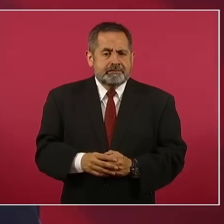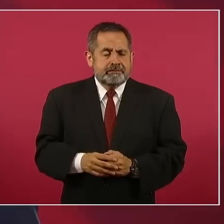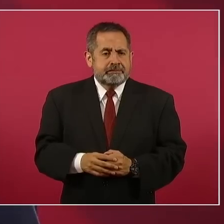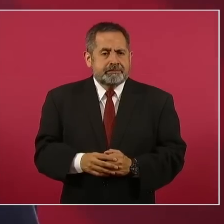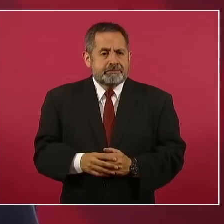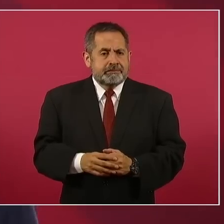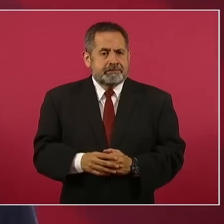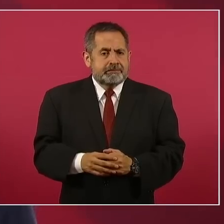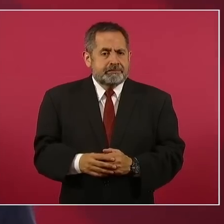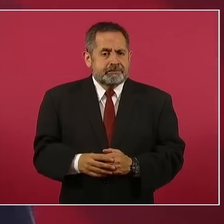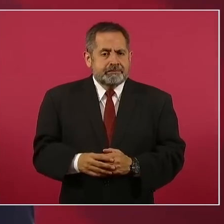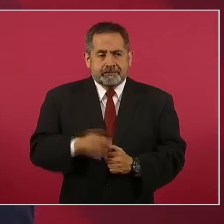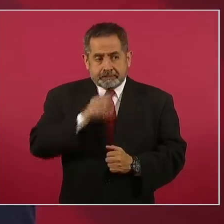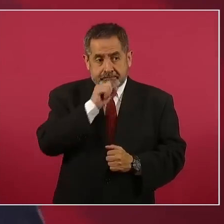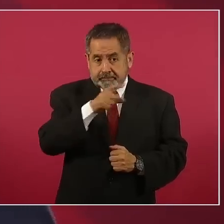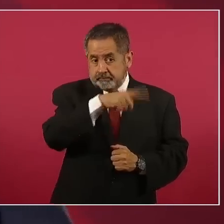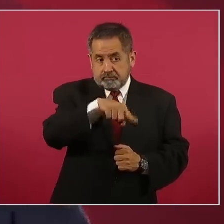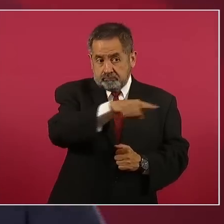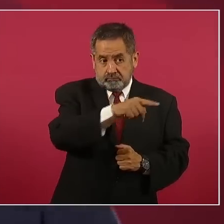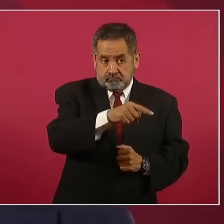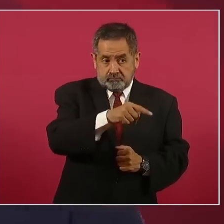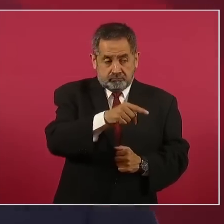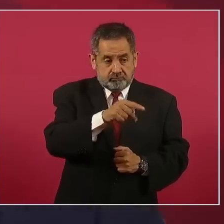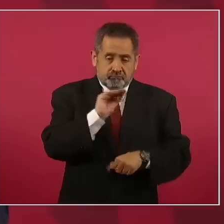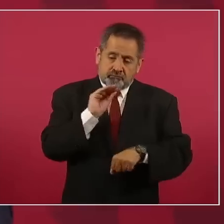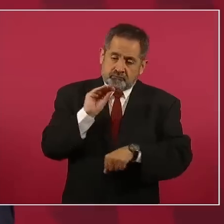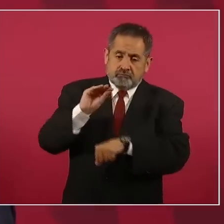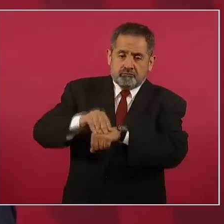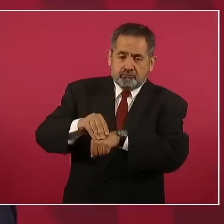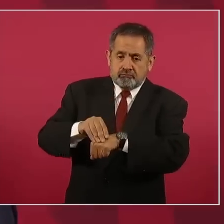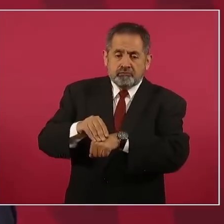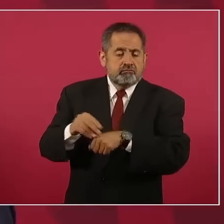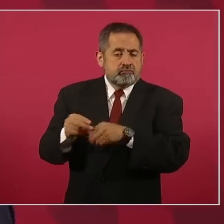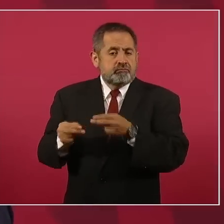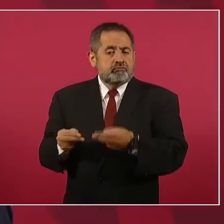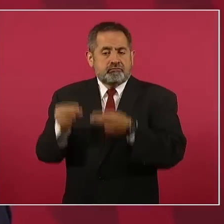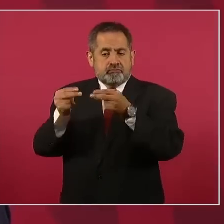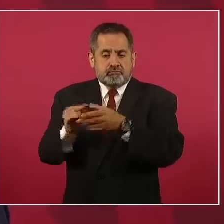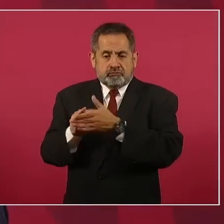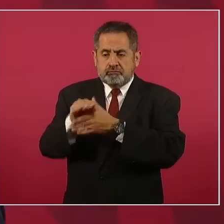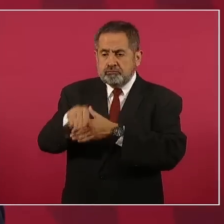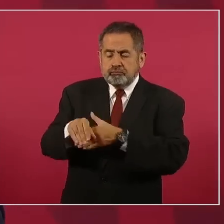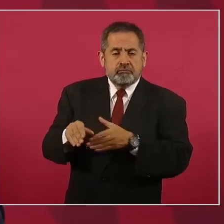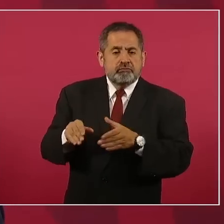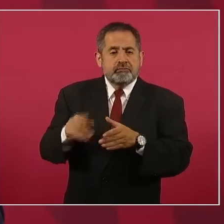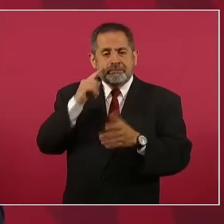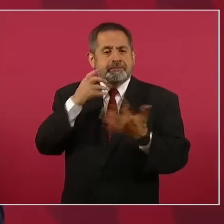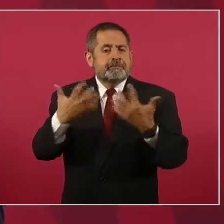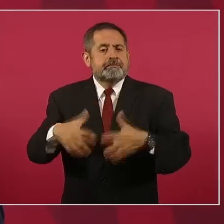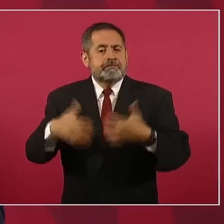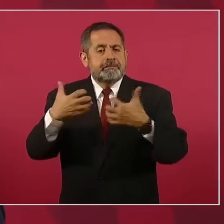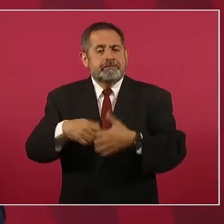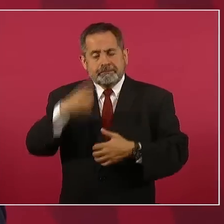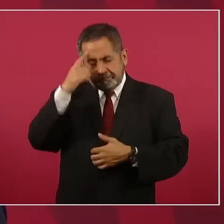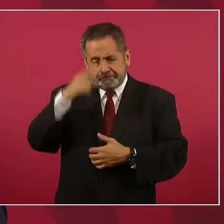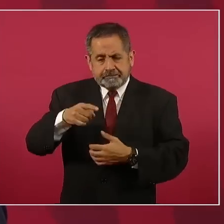a invertir en plantas de fertilizantes,